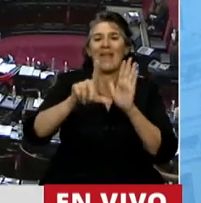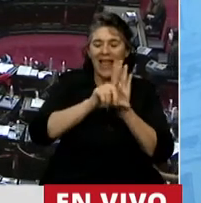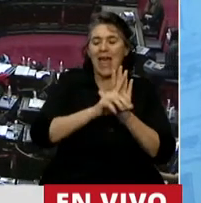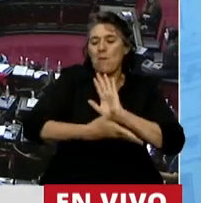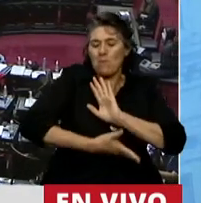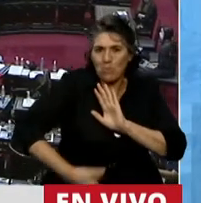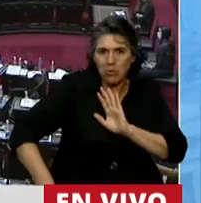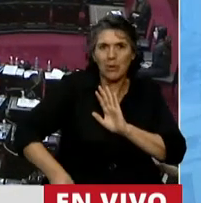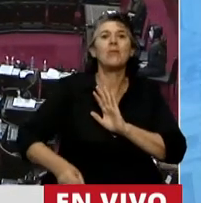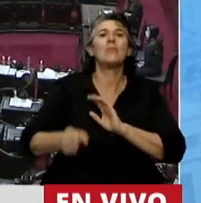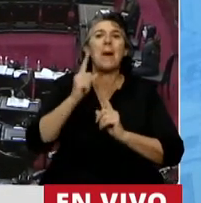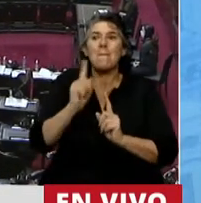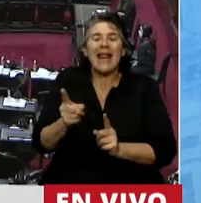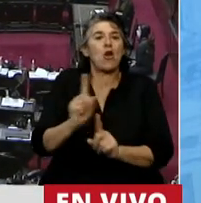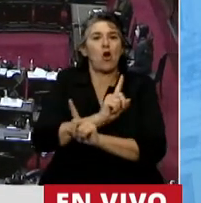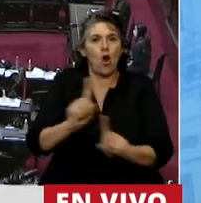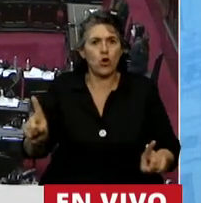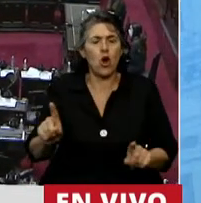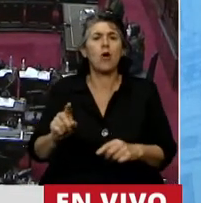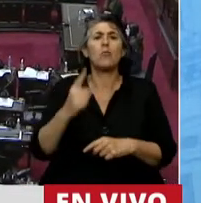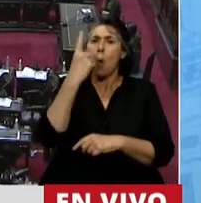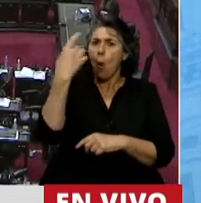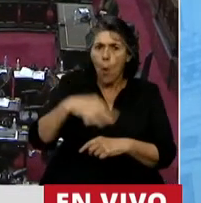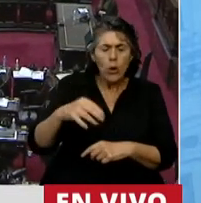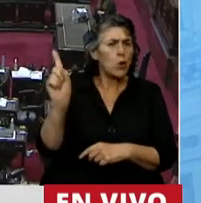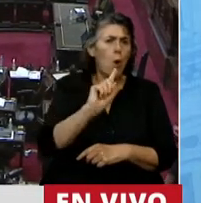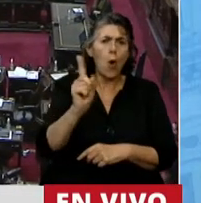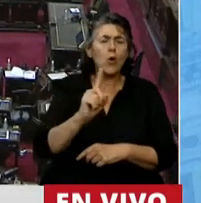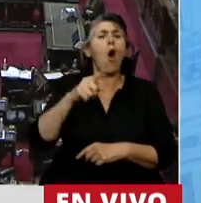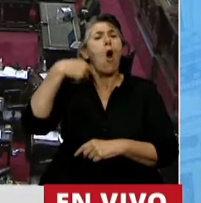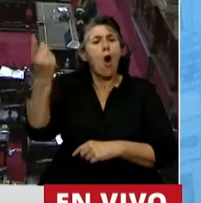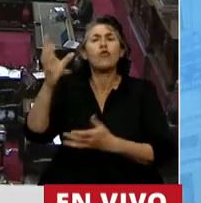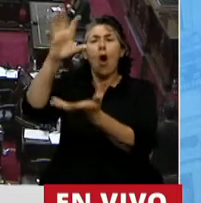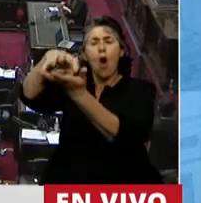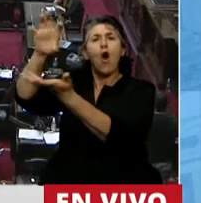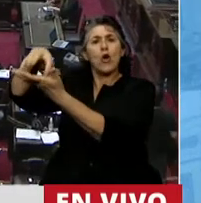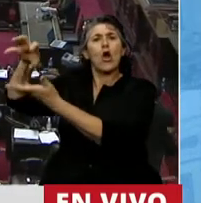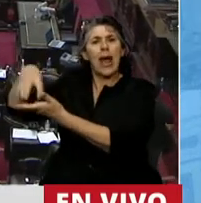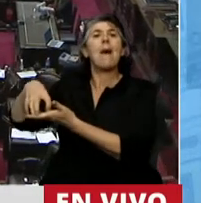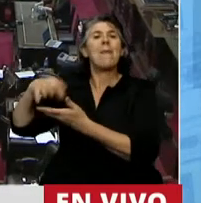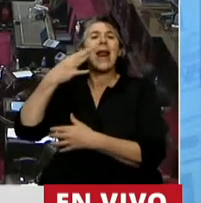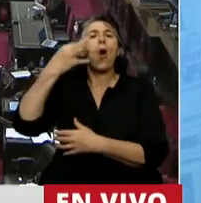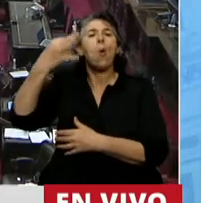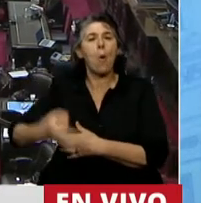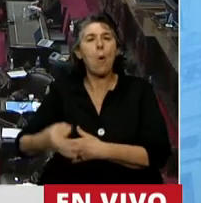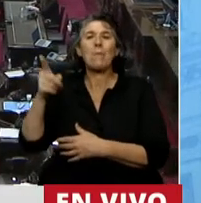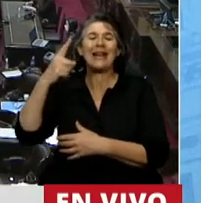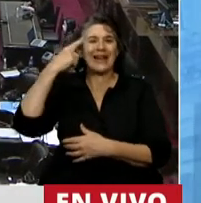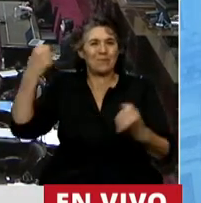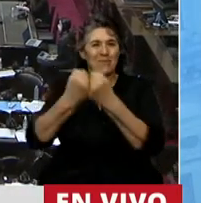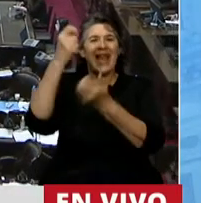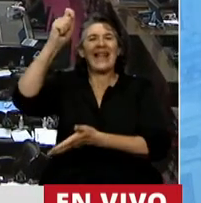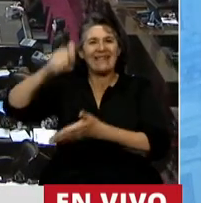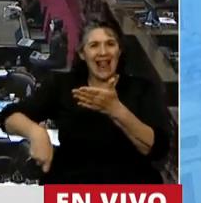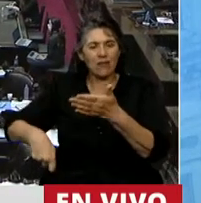lo hacen en el mismo sentido muchos otros organismos que monitorean el cumplimiento de los tratados. Hablan todos ellos